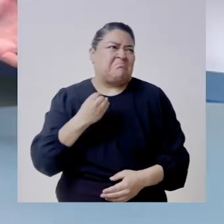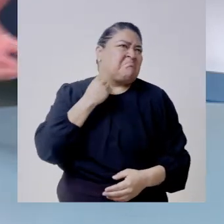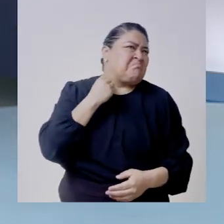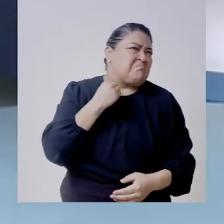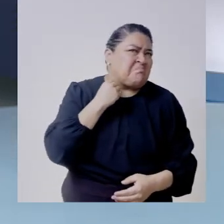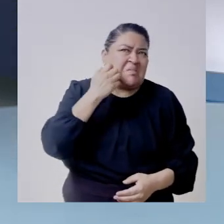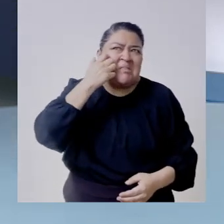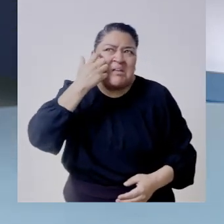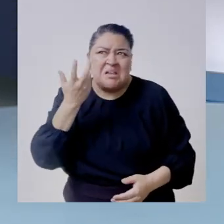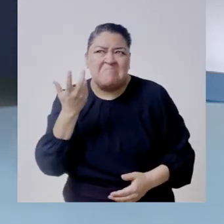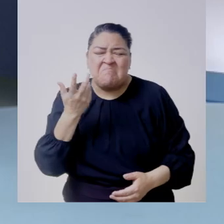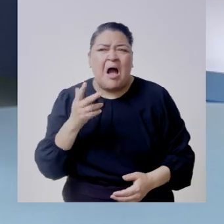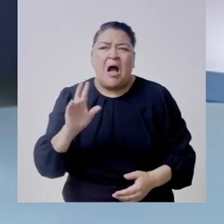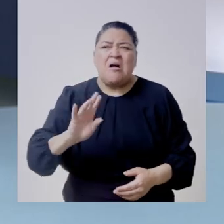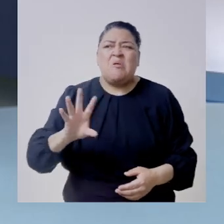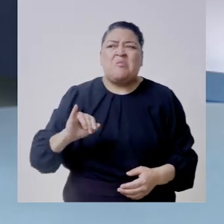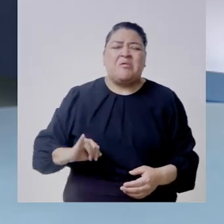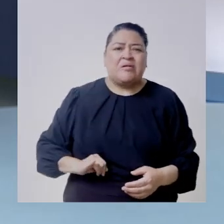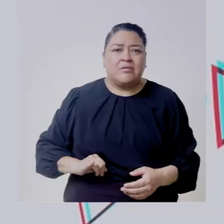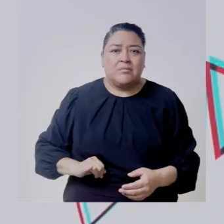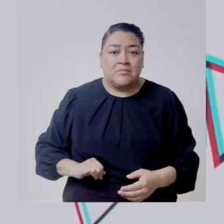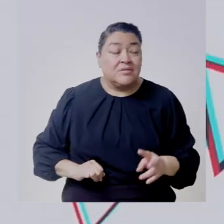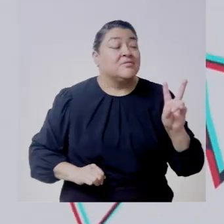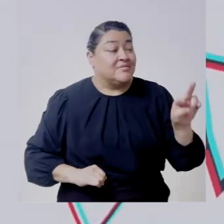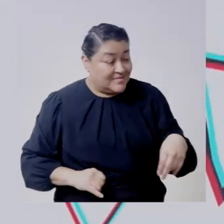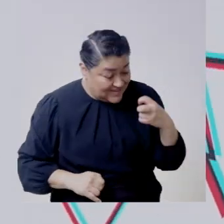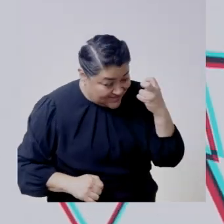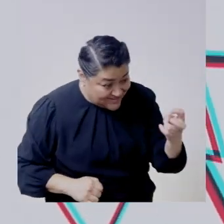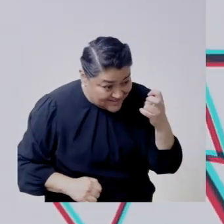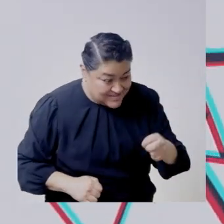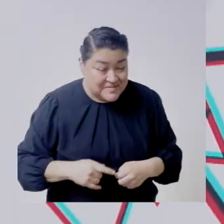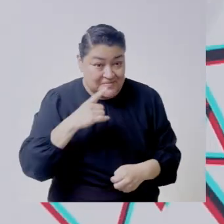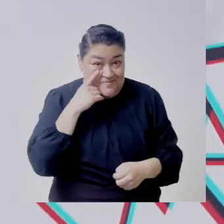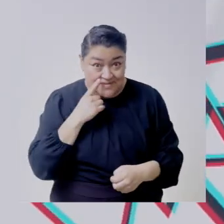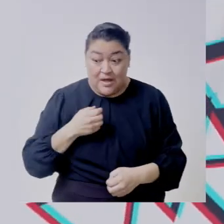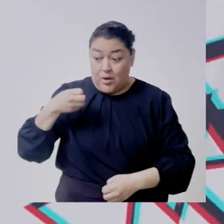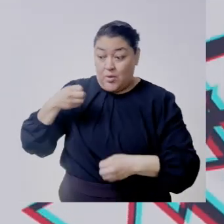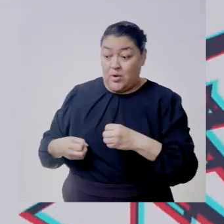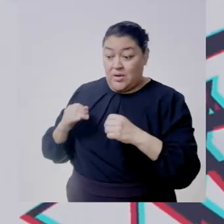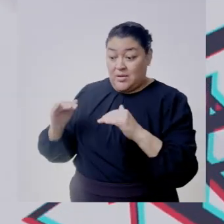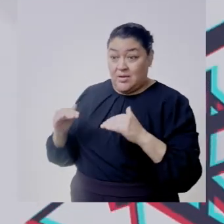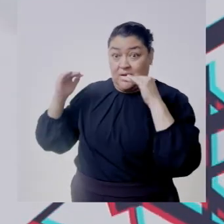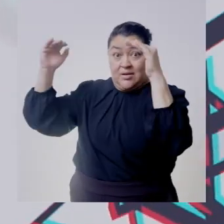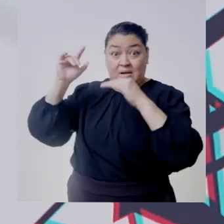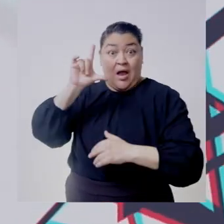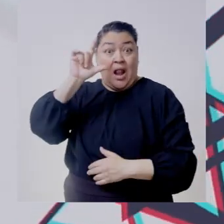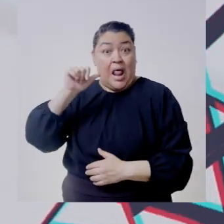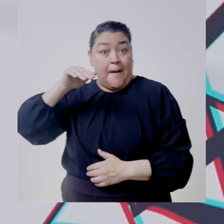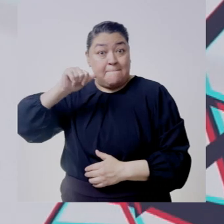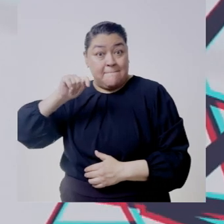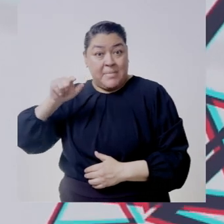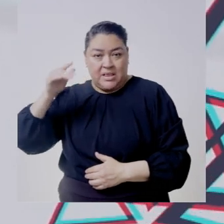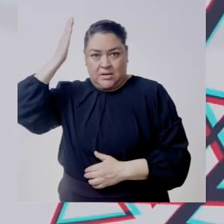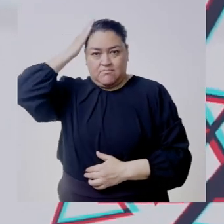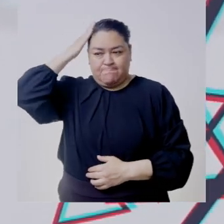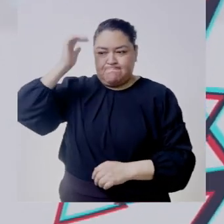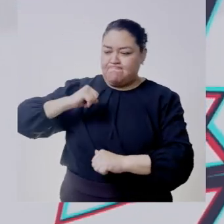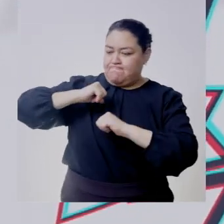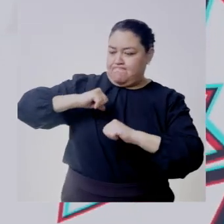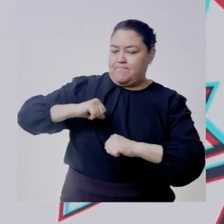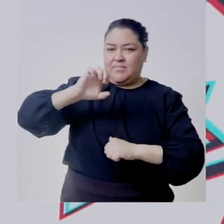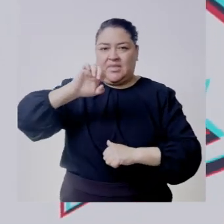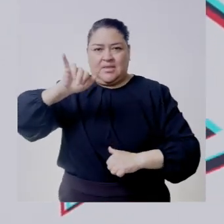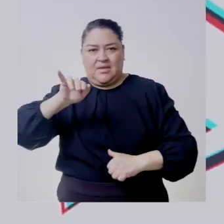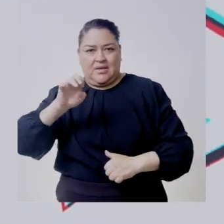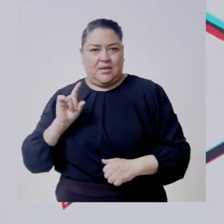estudiar de alguna manera derecho no gabriela efectivamente justo el magistrado de la mata quien dirige los trabajos